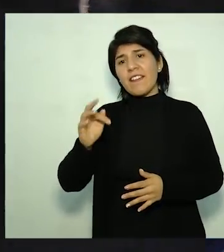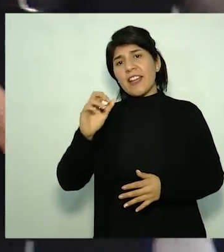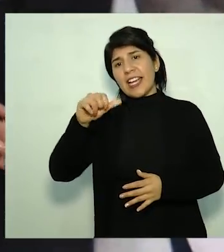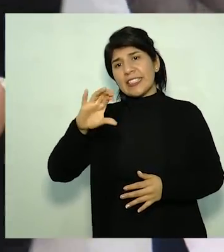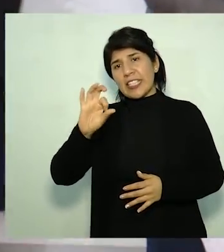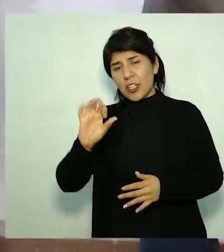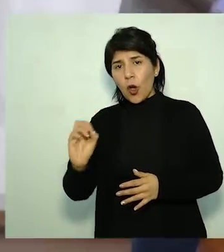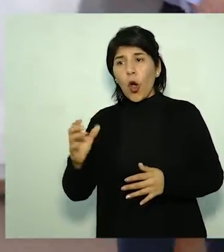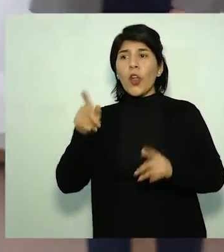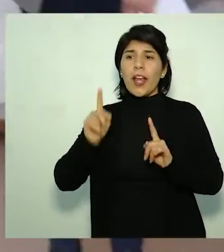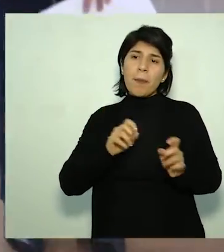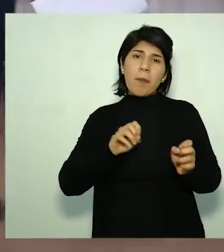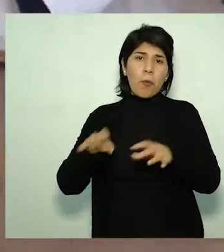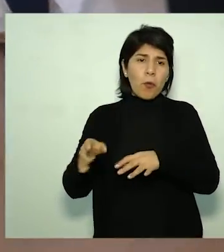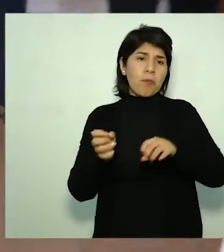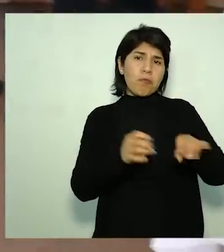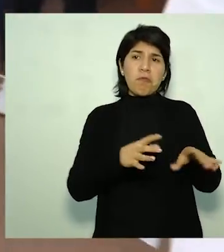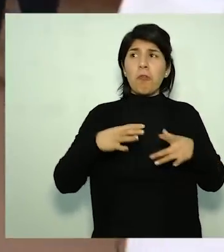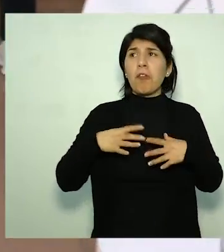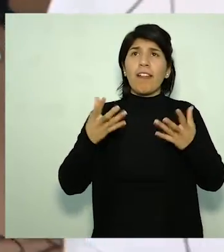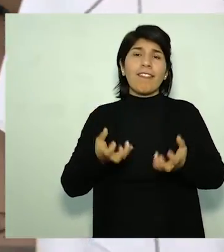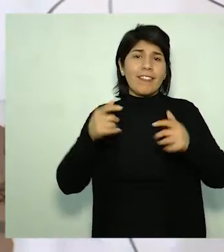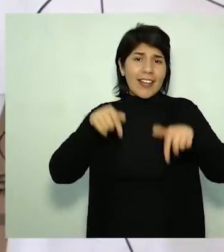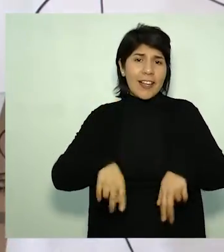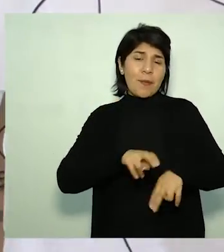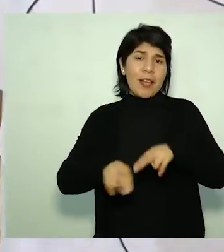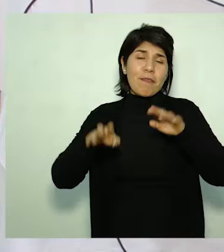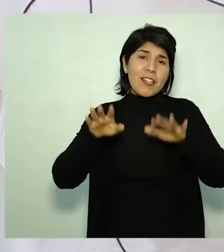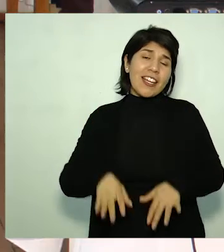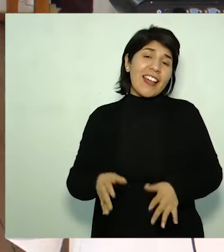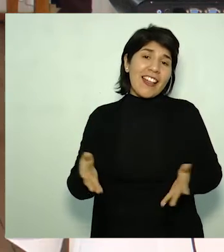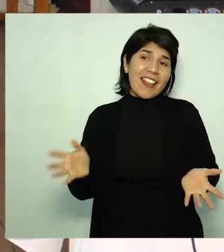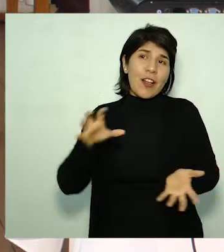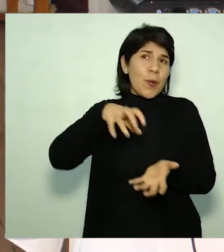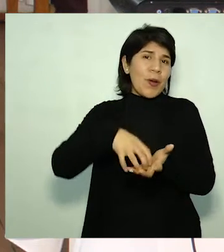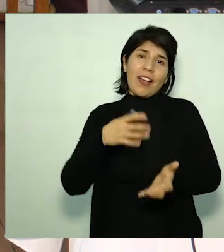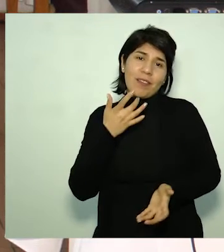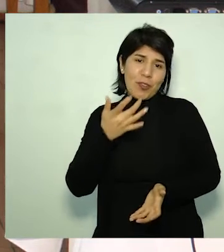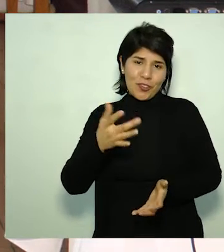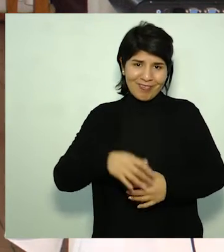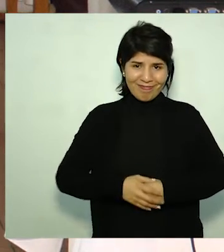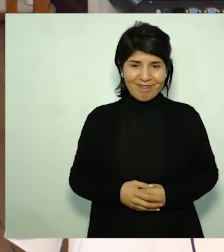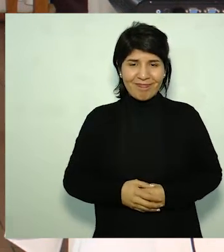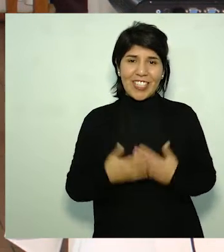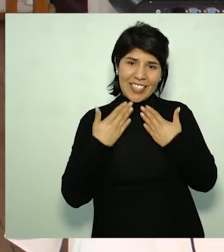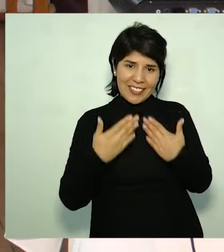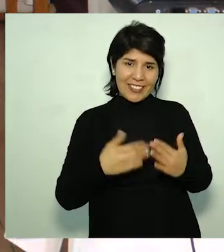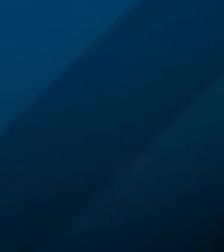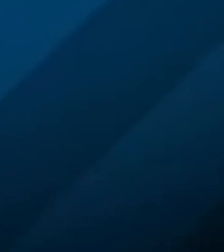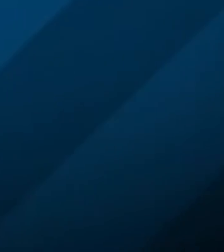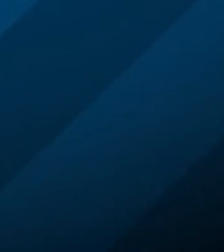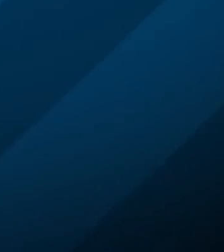San Francisco, por lo tanto, como decías vos, se jubilan y quieren venir a pasar a Piriápolis, que es un lugar maravilloso.